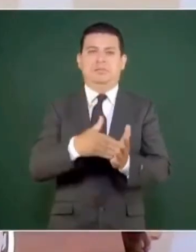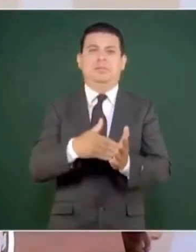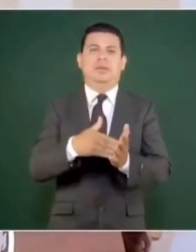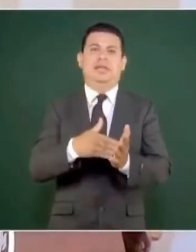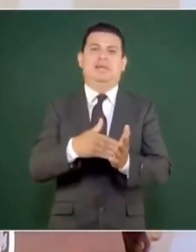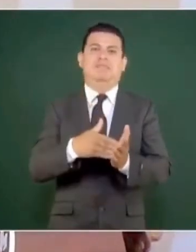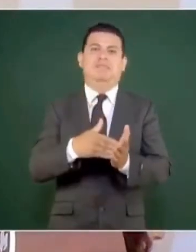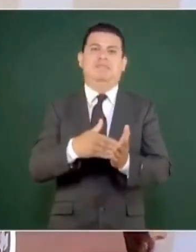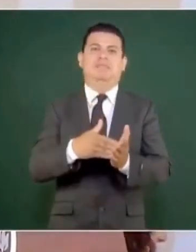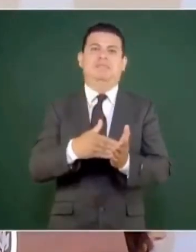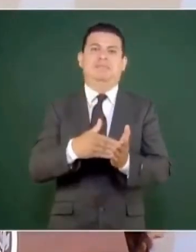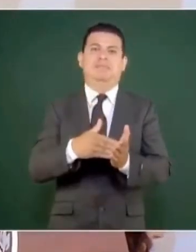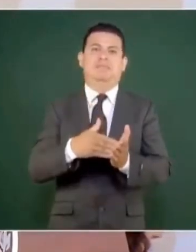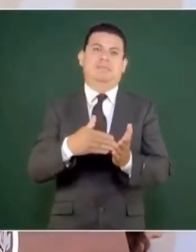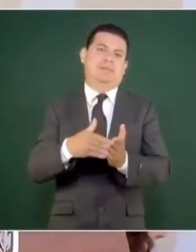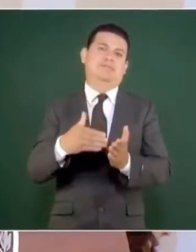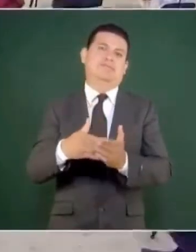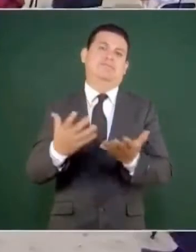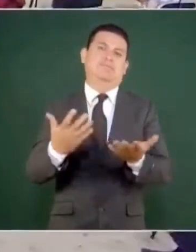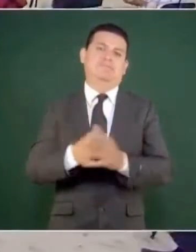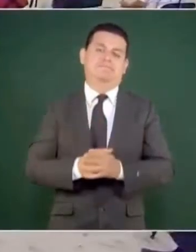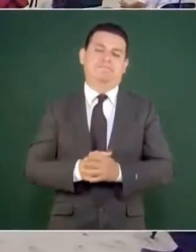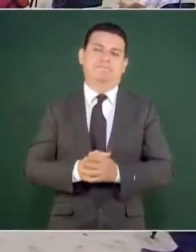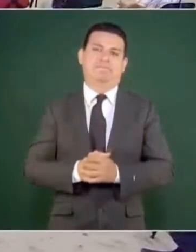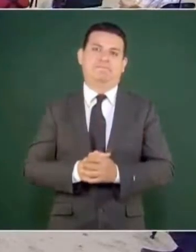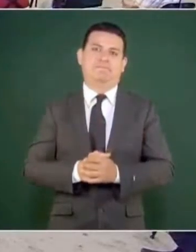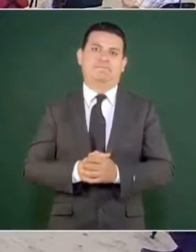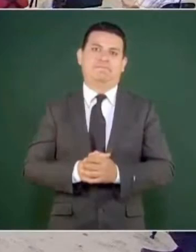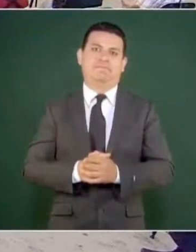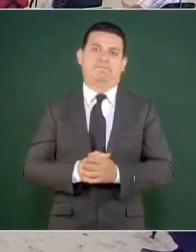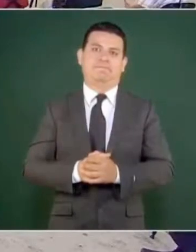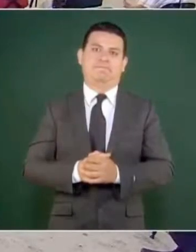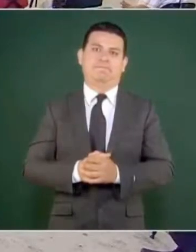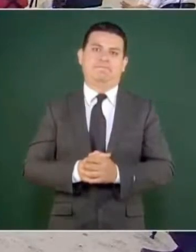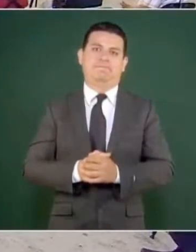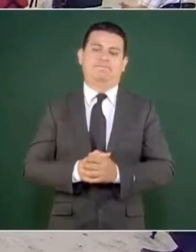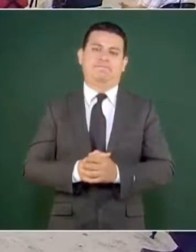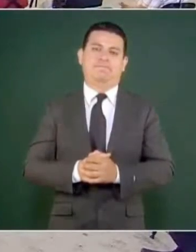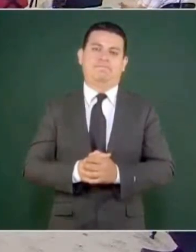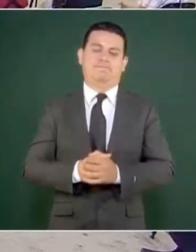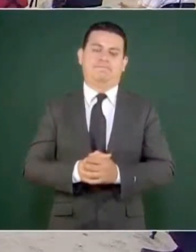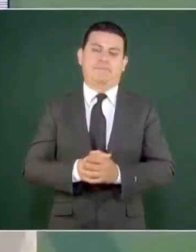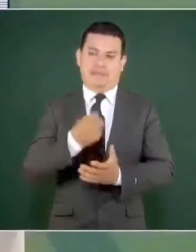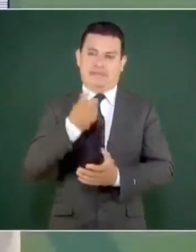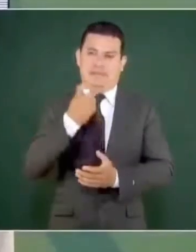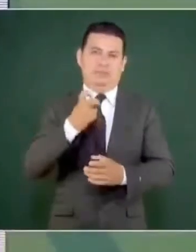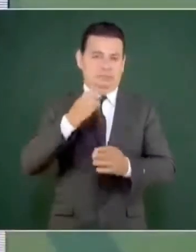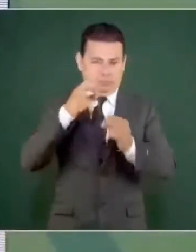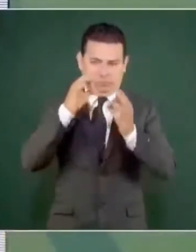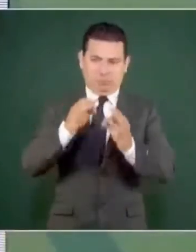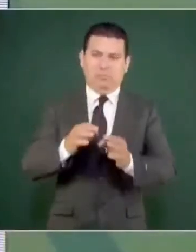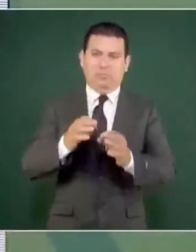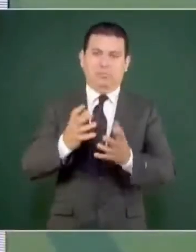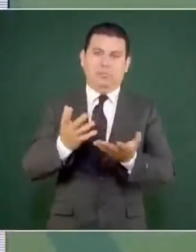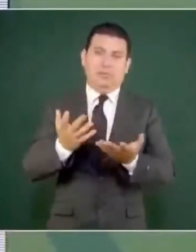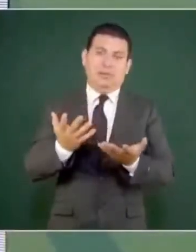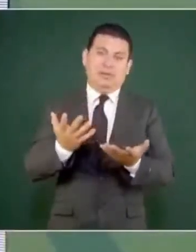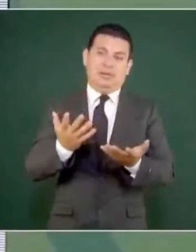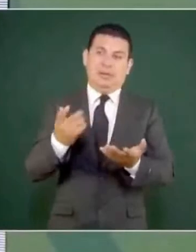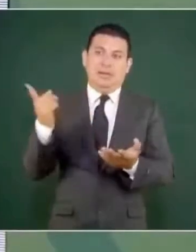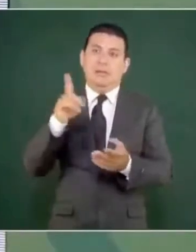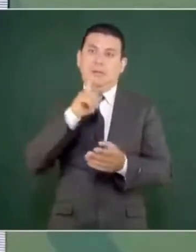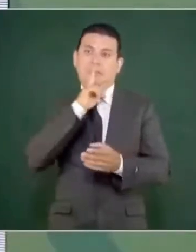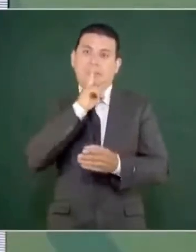que eso es… Pero no quiere decir